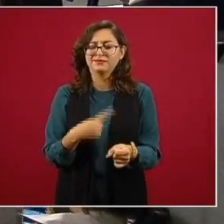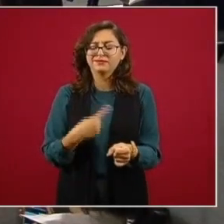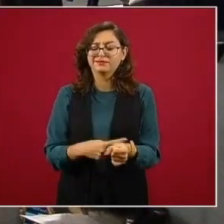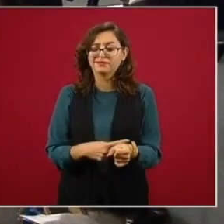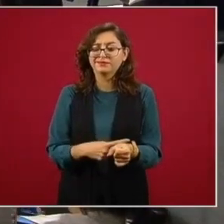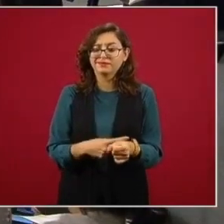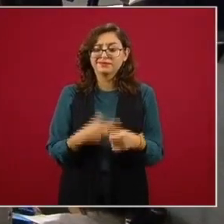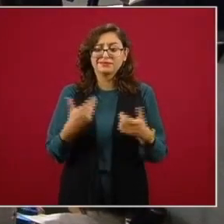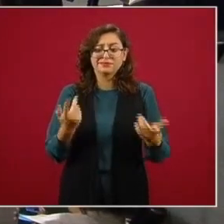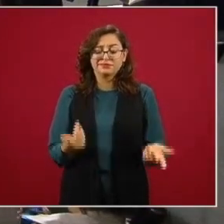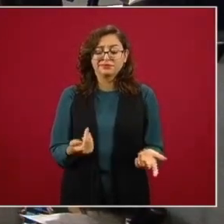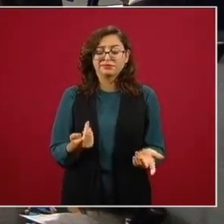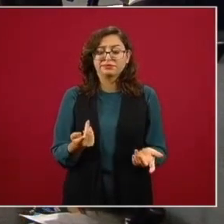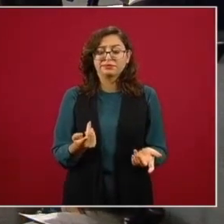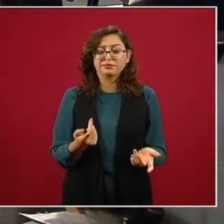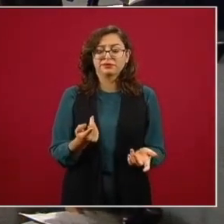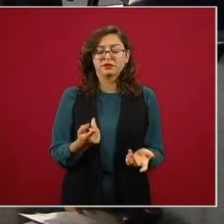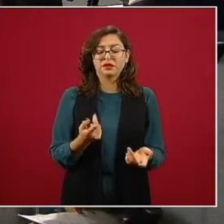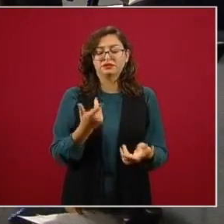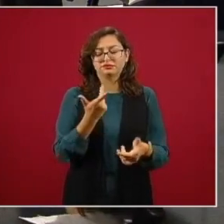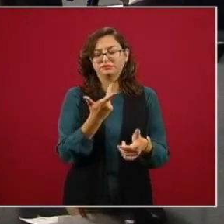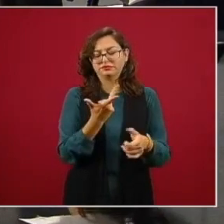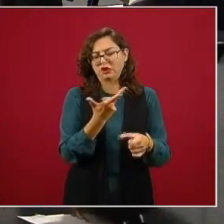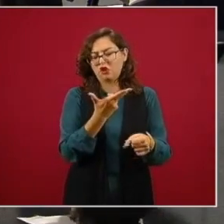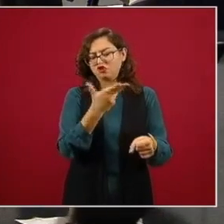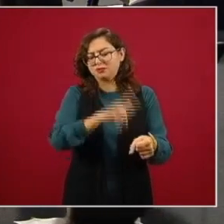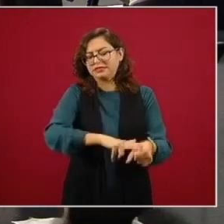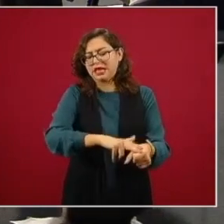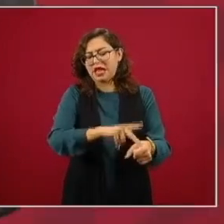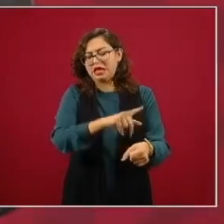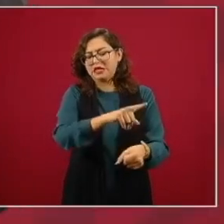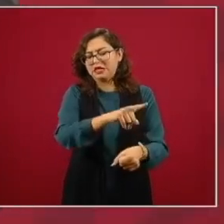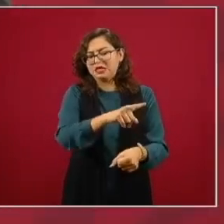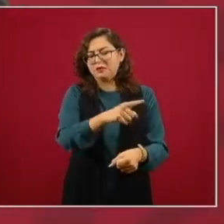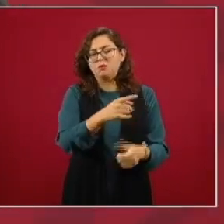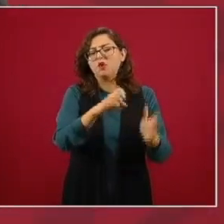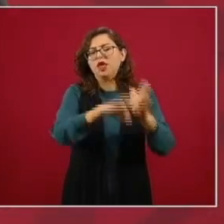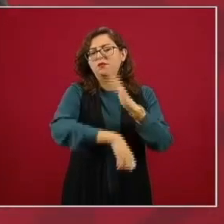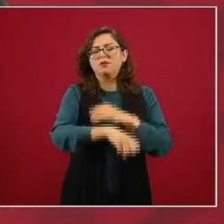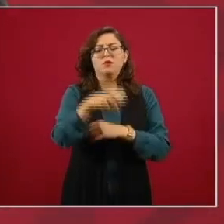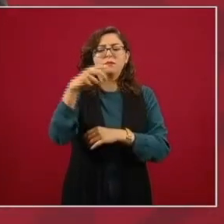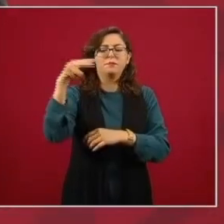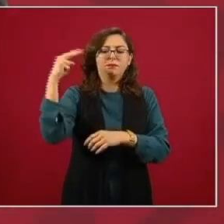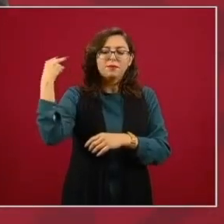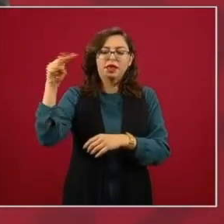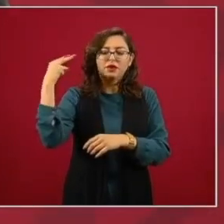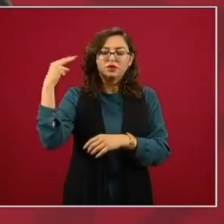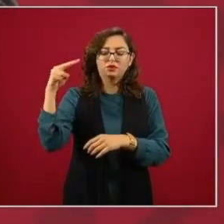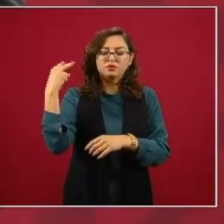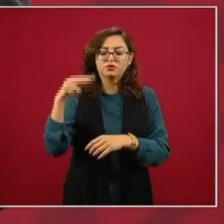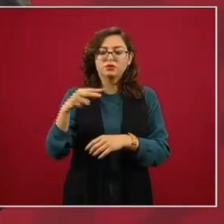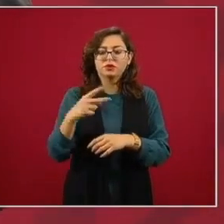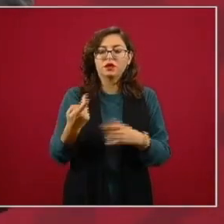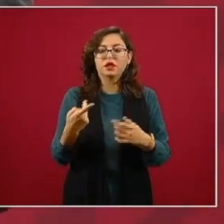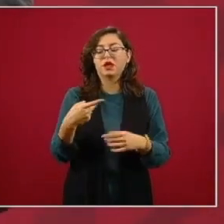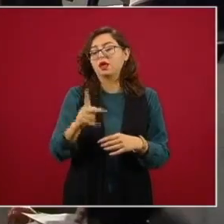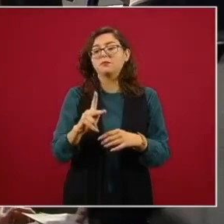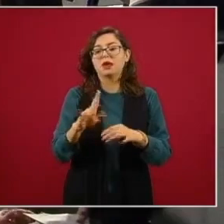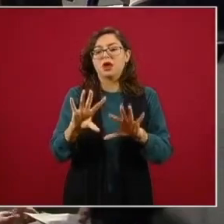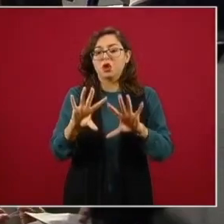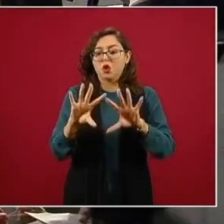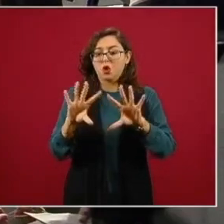viendo hospitalización de un estado en general ¿no? de Veracruz pero incluye todo